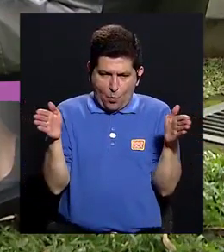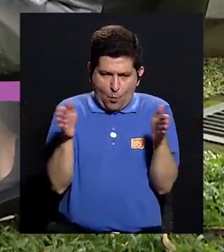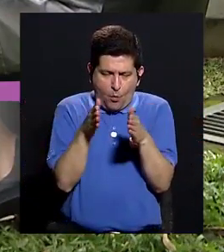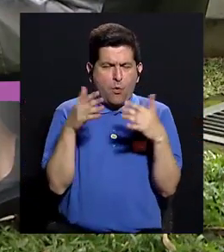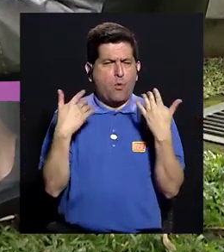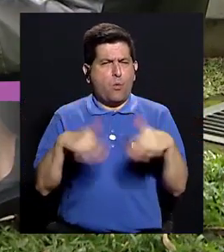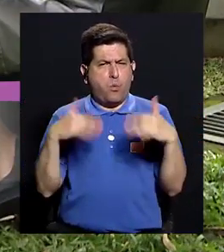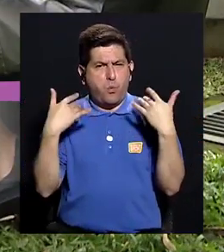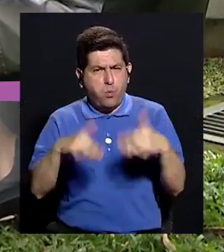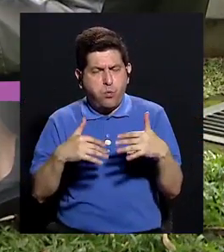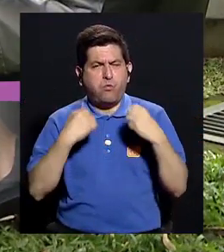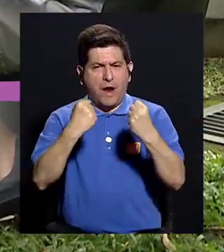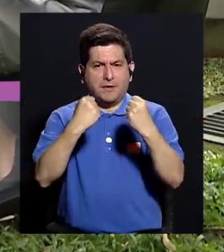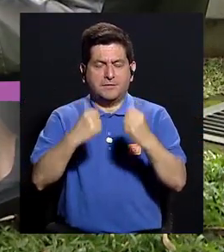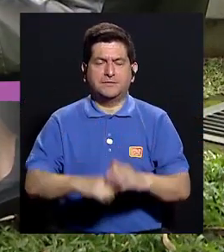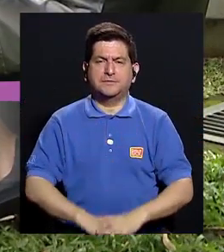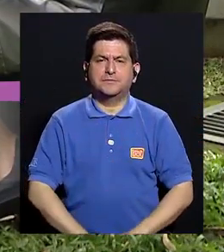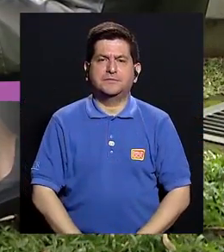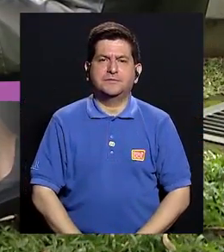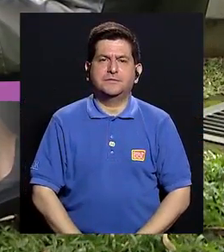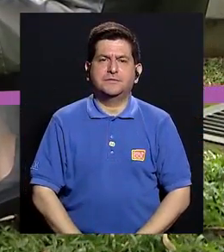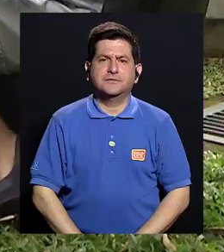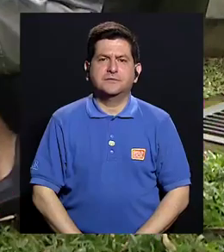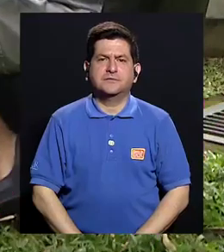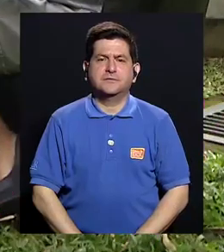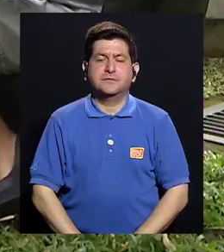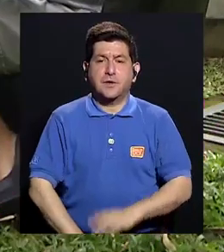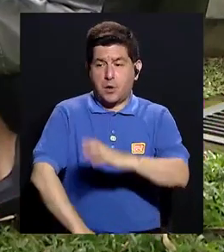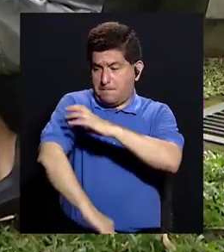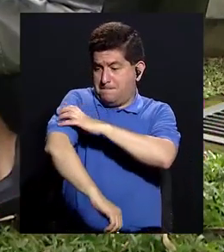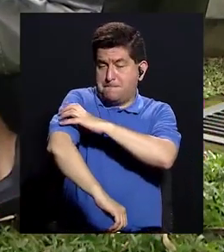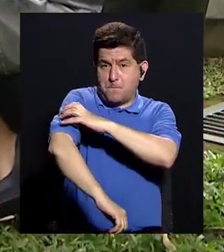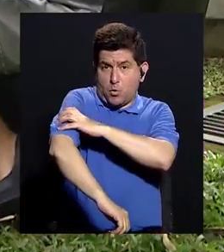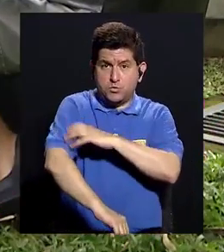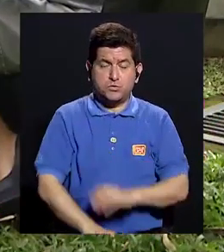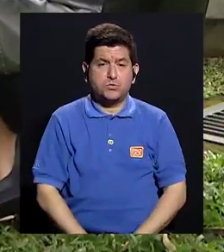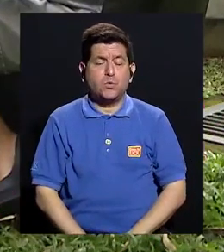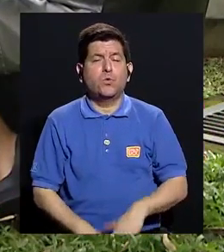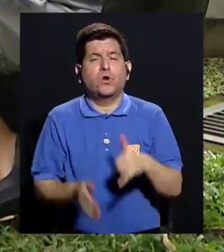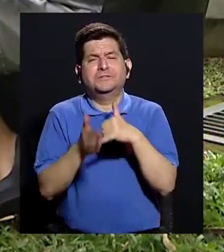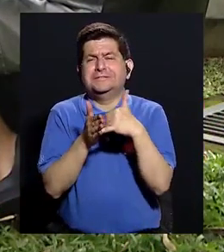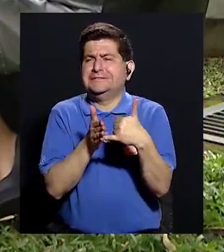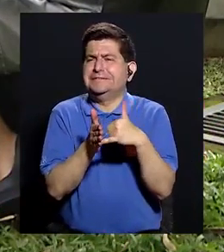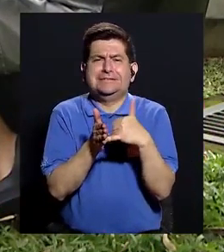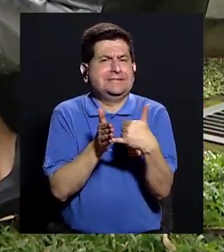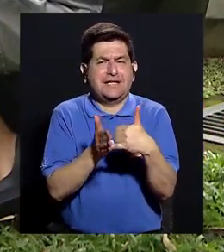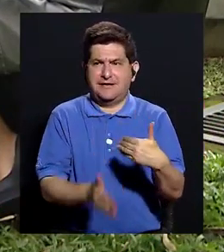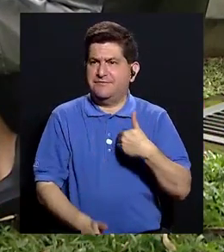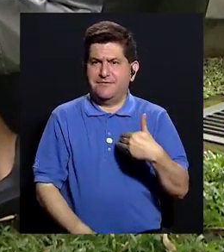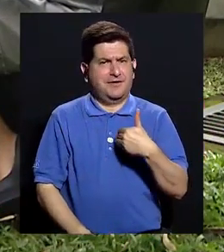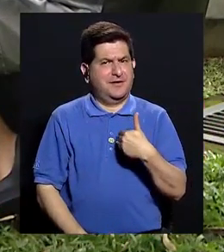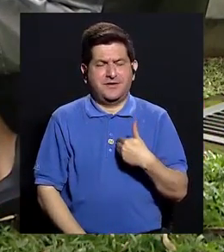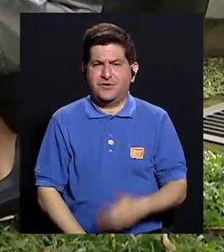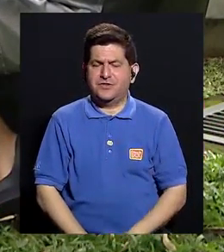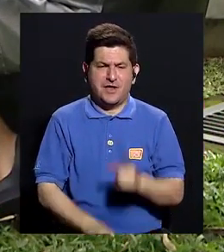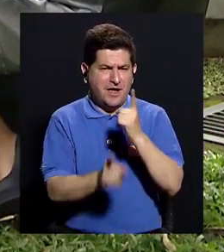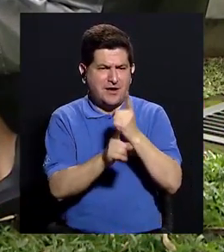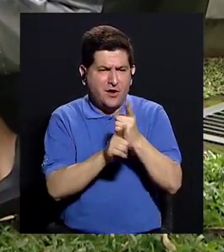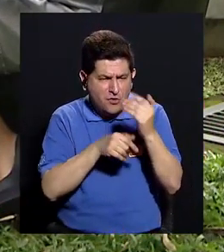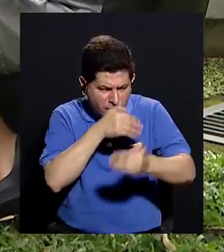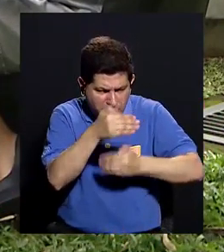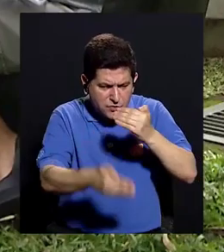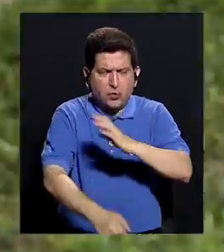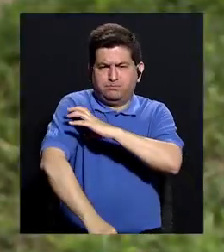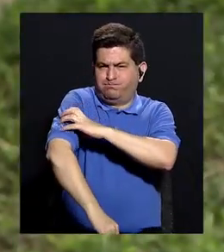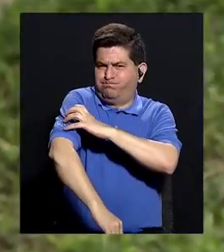de peso agresiva. La forma muscular, digamos, débil, que no tienes una formación correcta